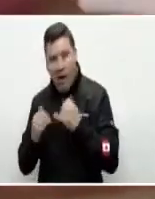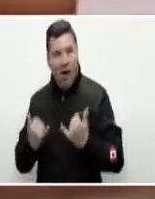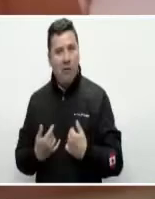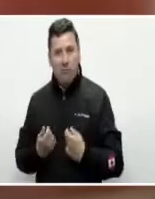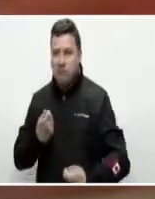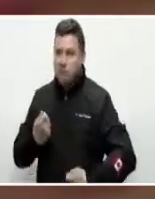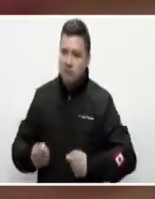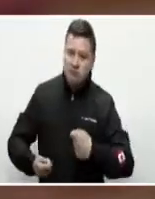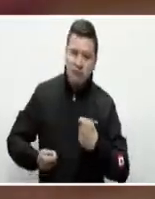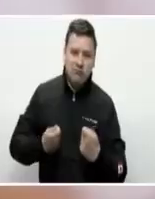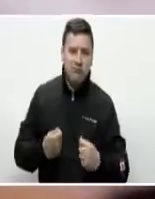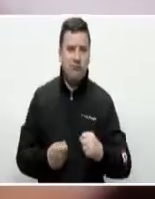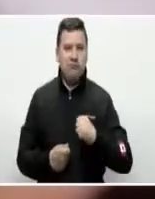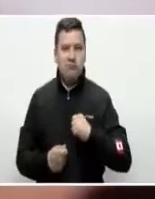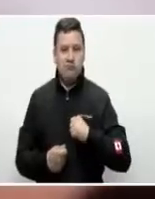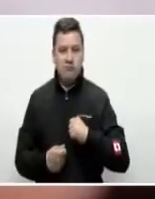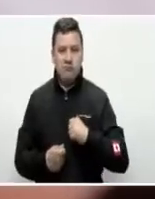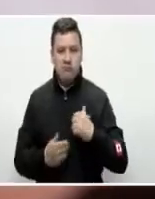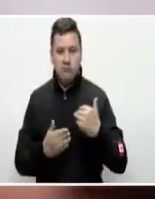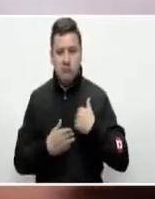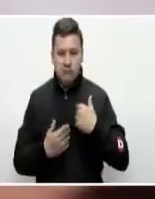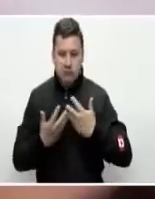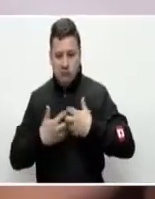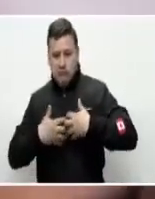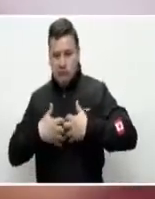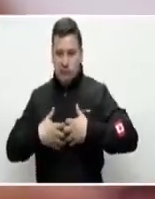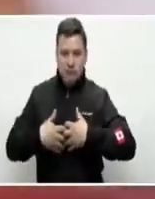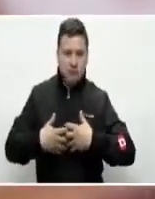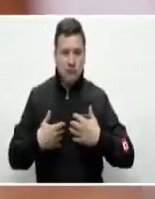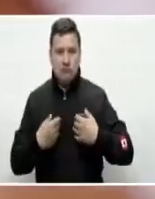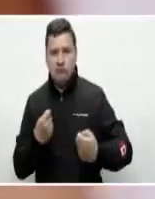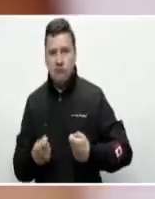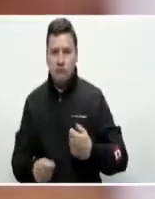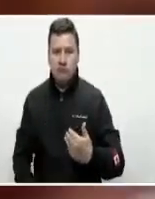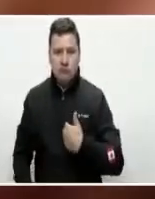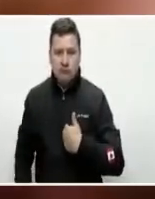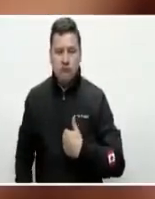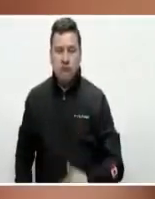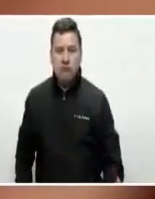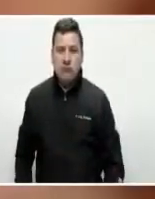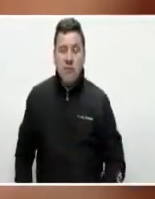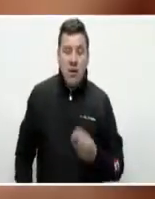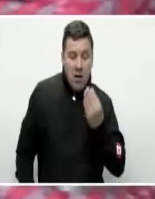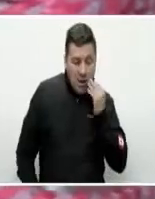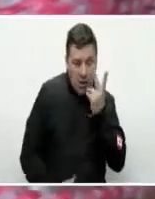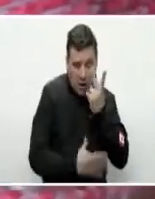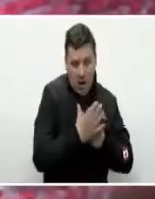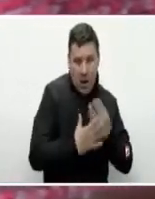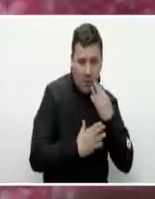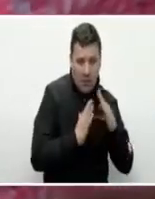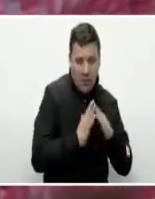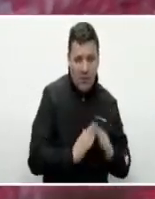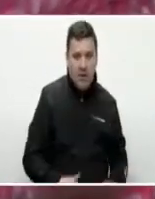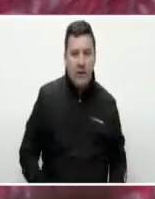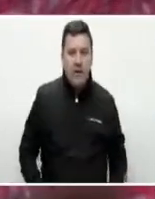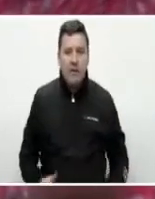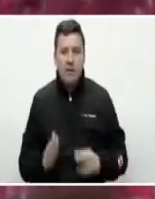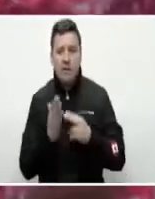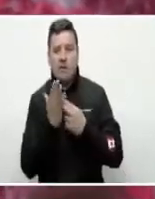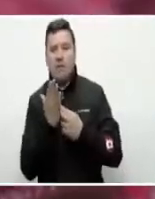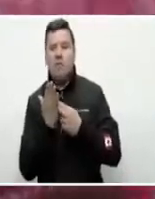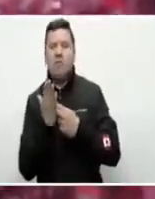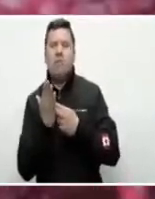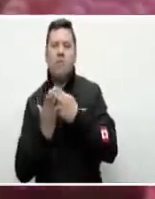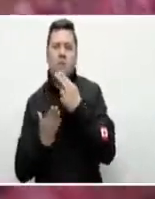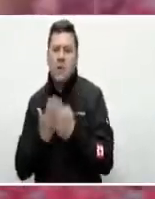tengo los dos roles soy empresaria y soy ama de casa también. El proyecto inicialmente